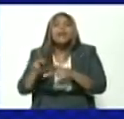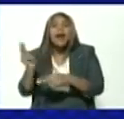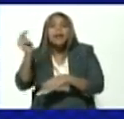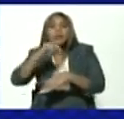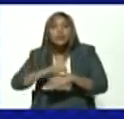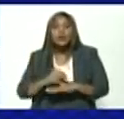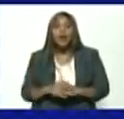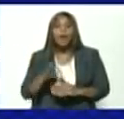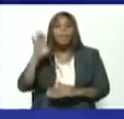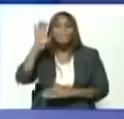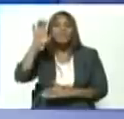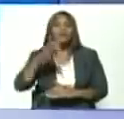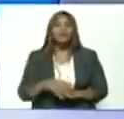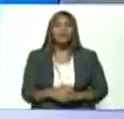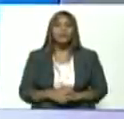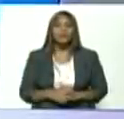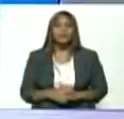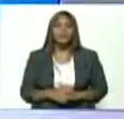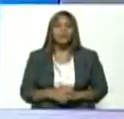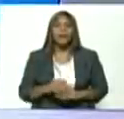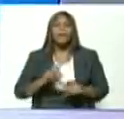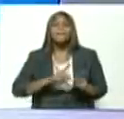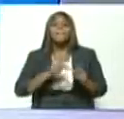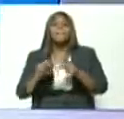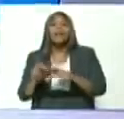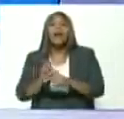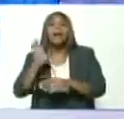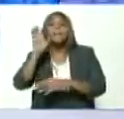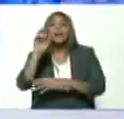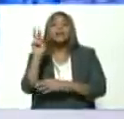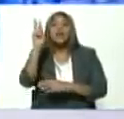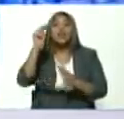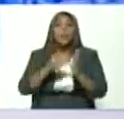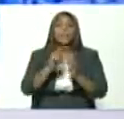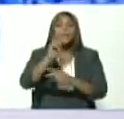de la patria plan de la patria dos mil veinticinco aquí está